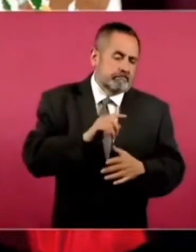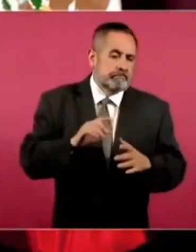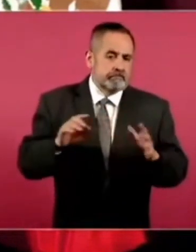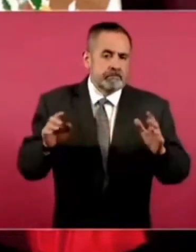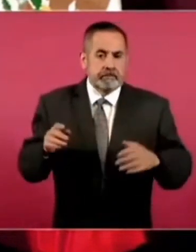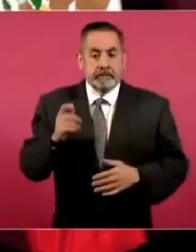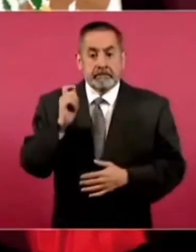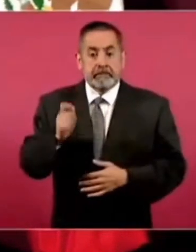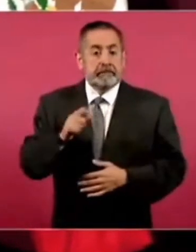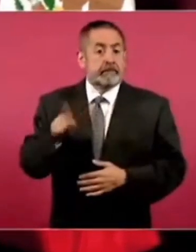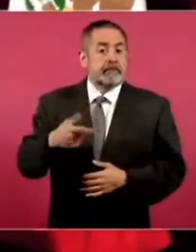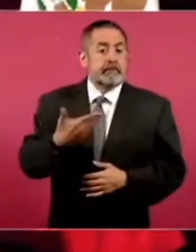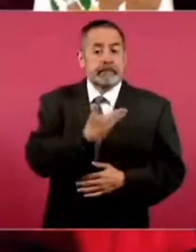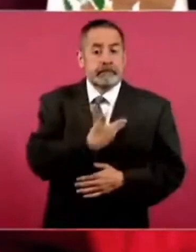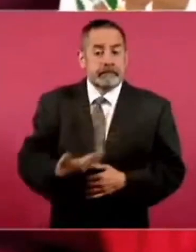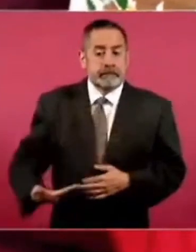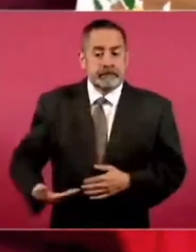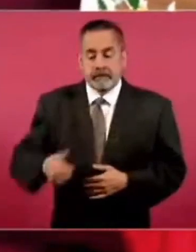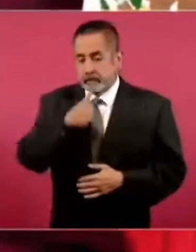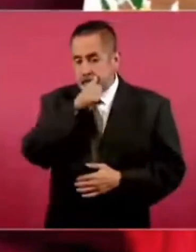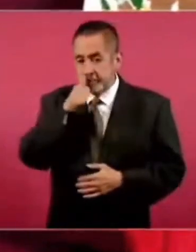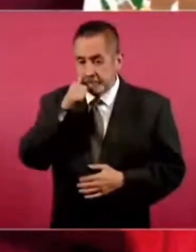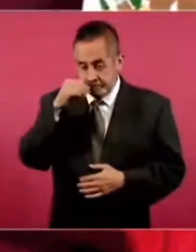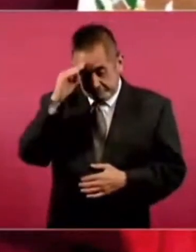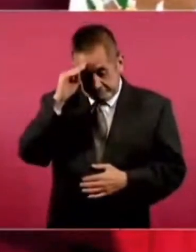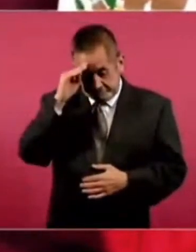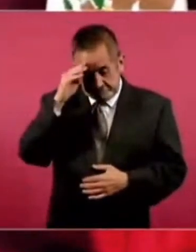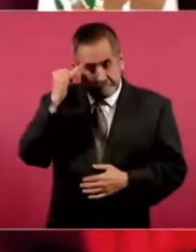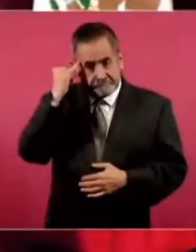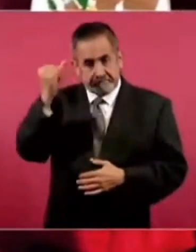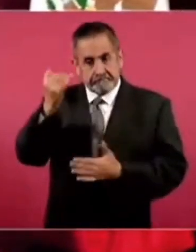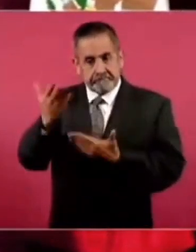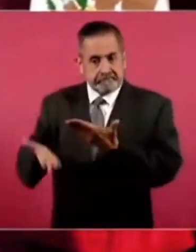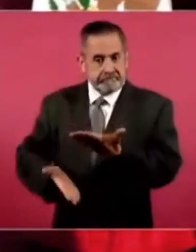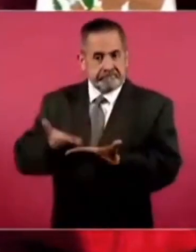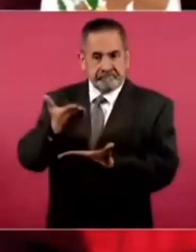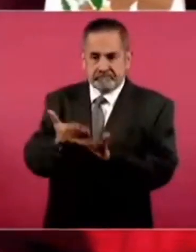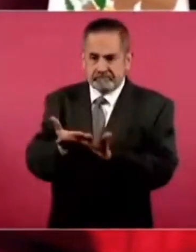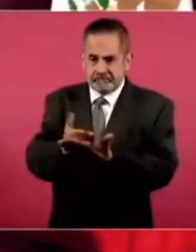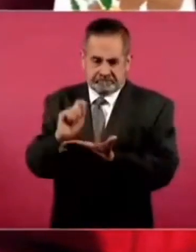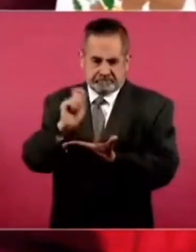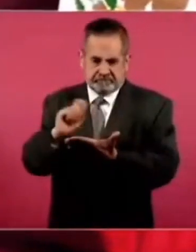Y entonces. El presidente. Juárez. Se envía. Una iniciativa. Fuerte.